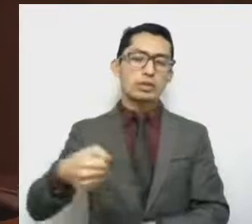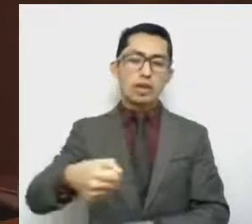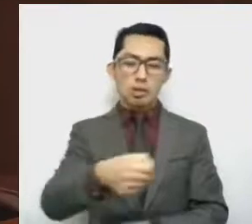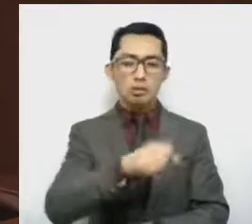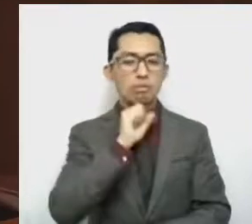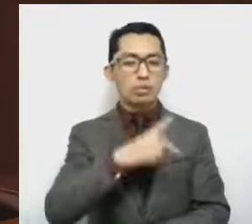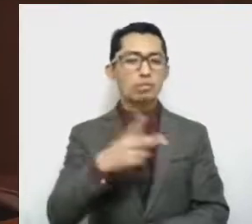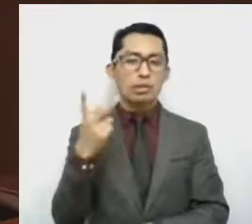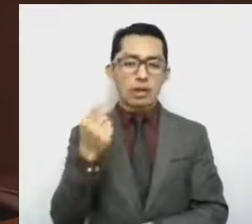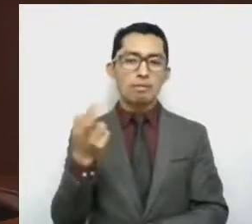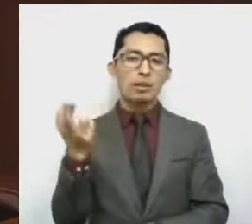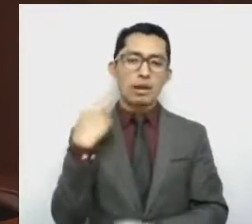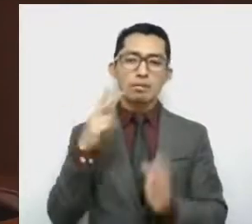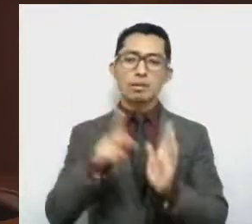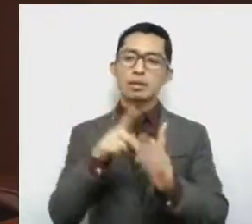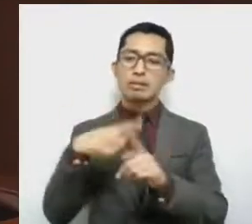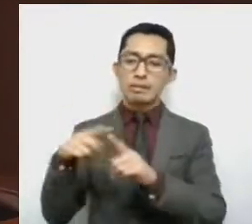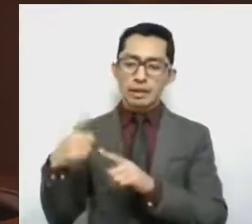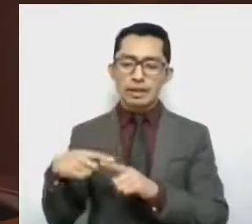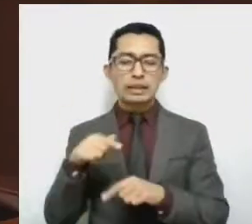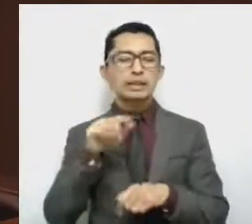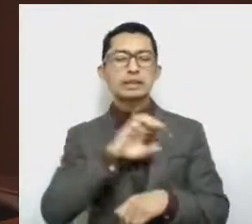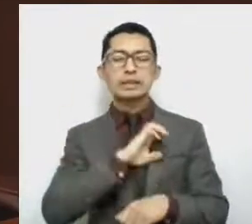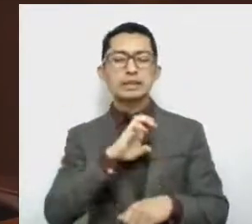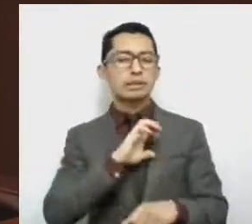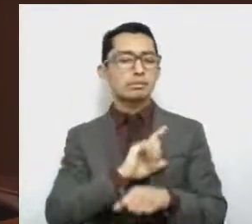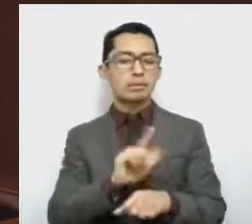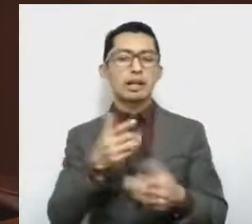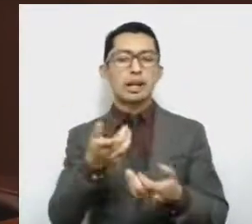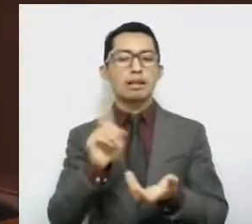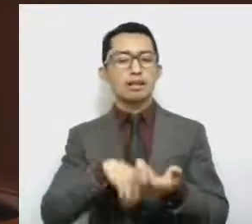comunicación y especialmente a las familias mexiquenses.